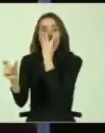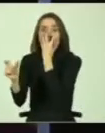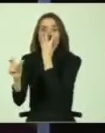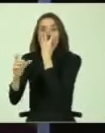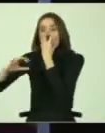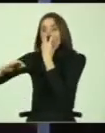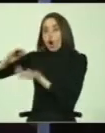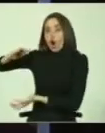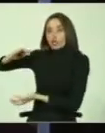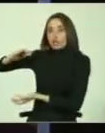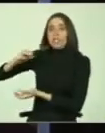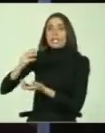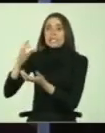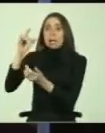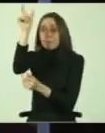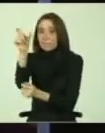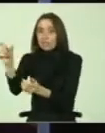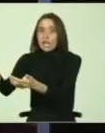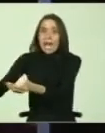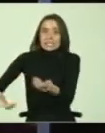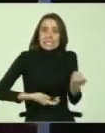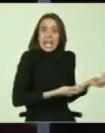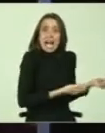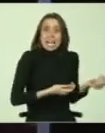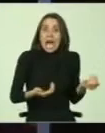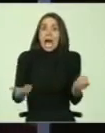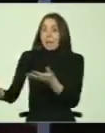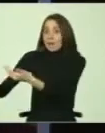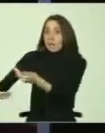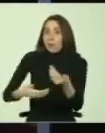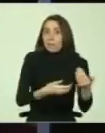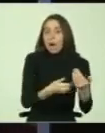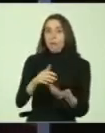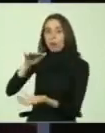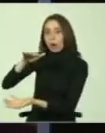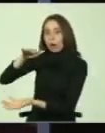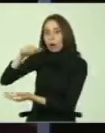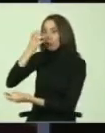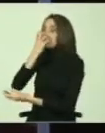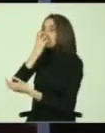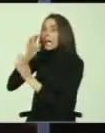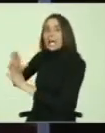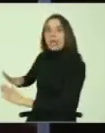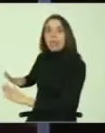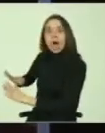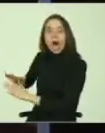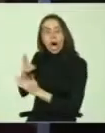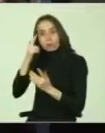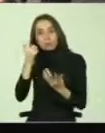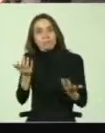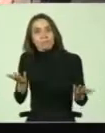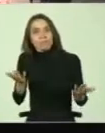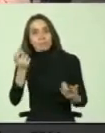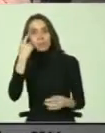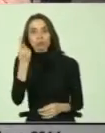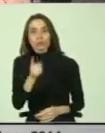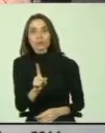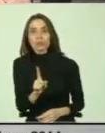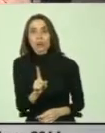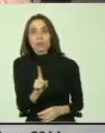persona, pero ¿qué pasa con el equipamiento? O sea, sacamos a la persona y dejamos el equipamiento ahí. Eso nosotros no lo sabemos.